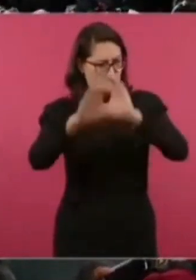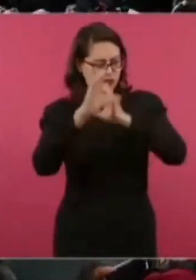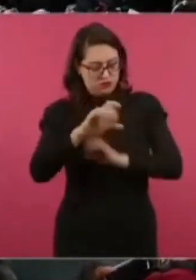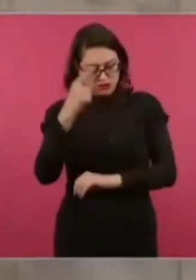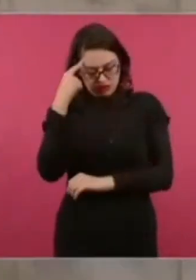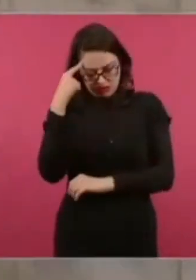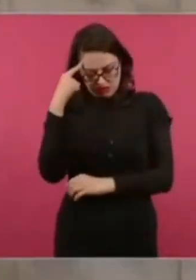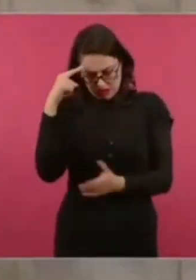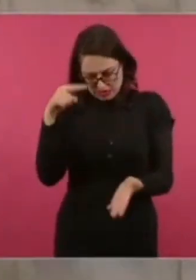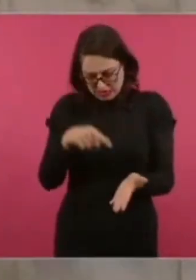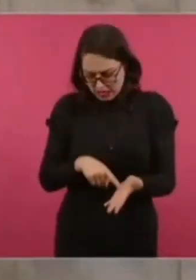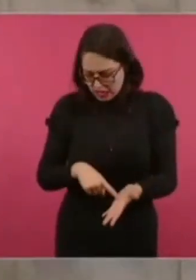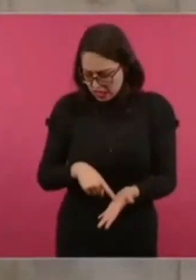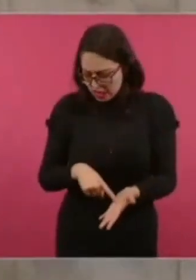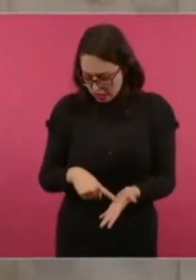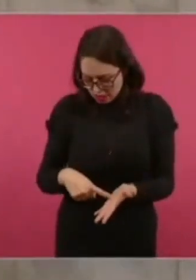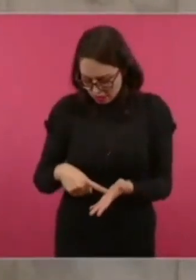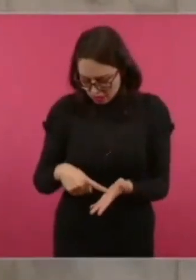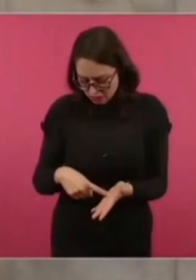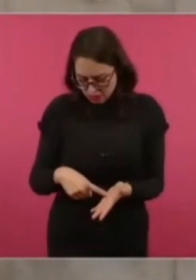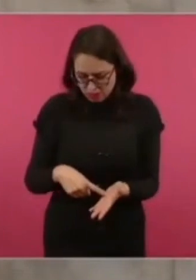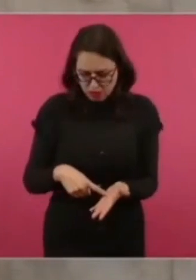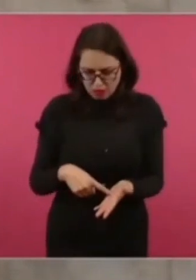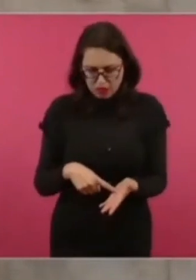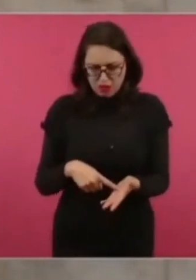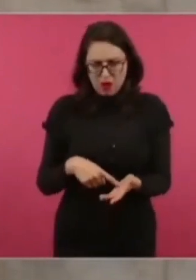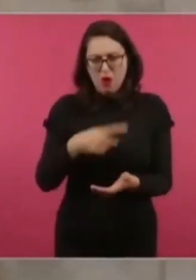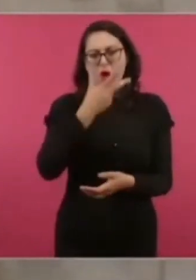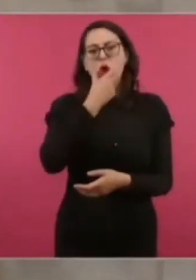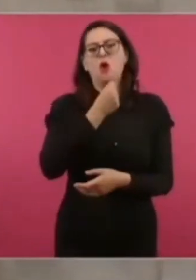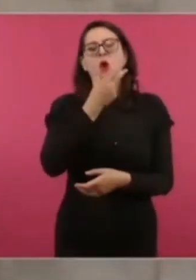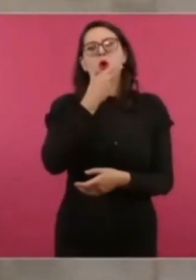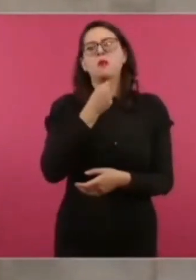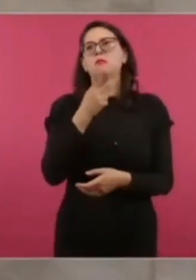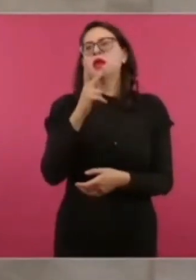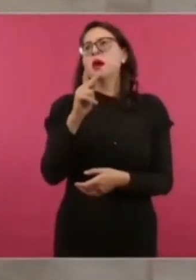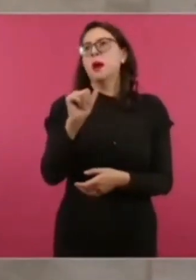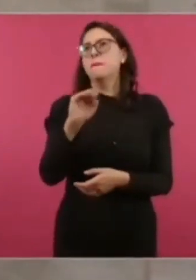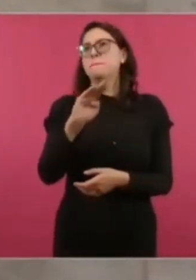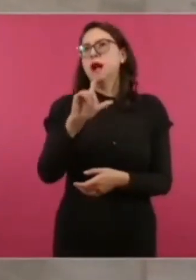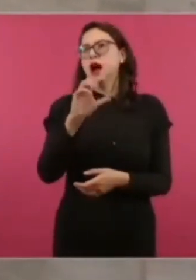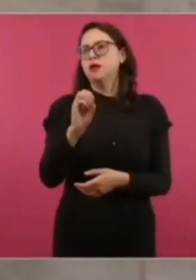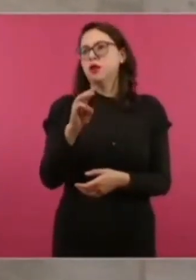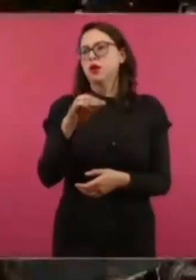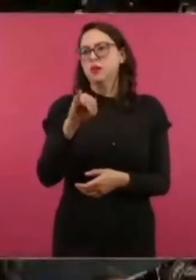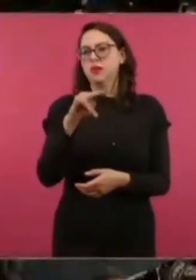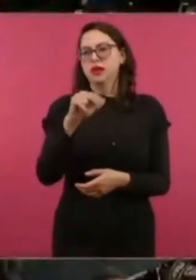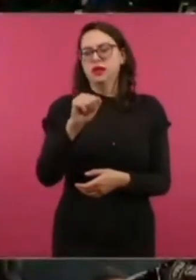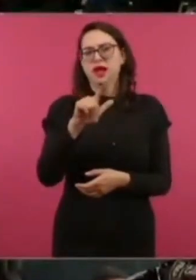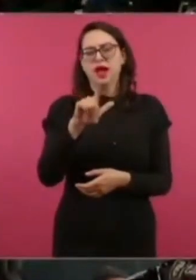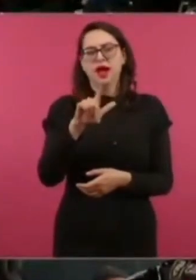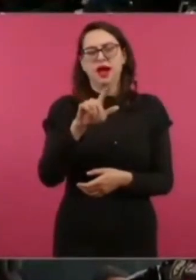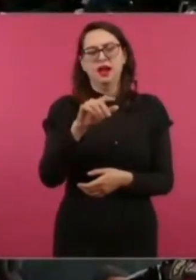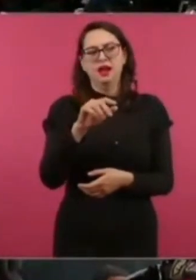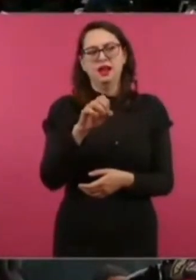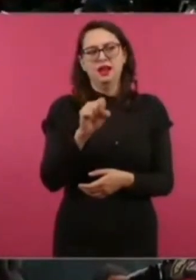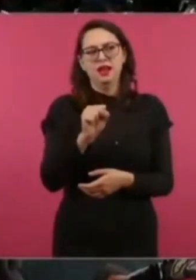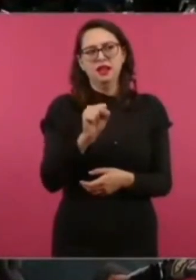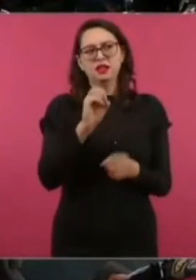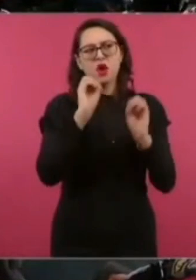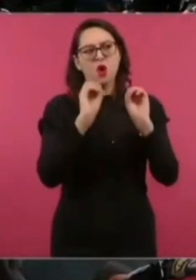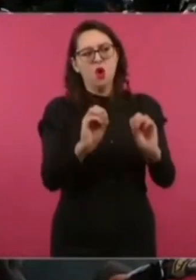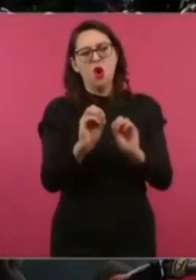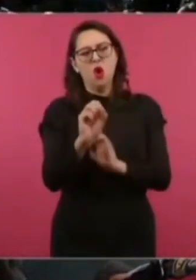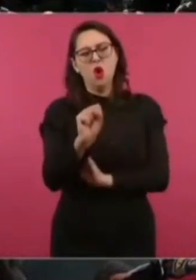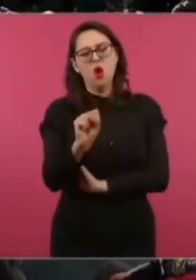puede ser el finado Pablo Milanés o Silvio. Busquen ahí La muralla